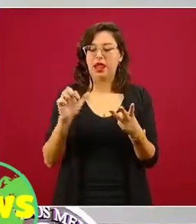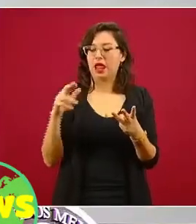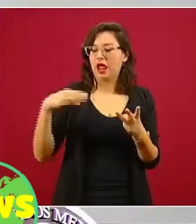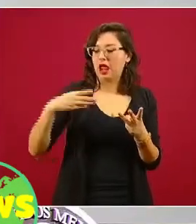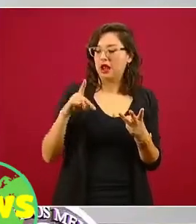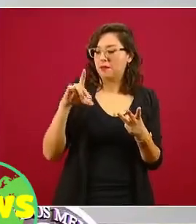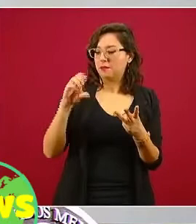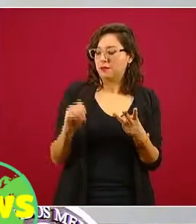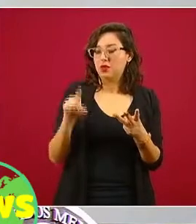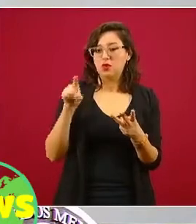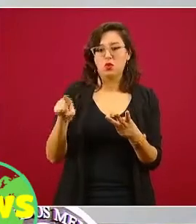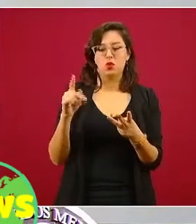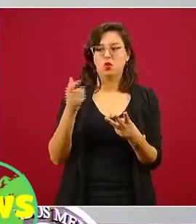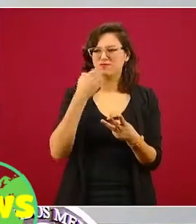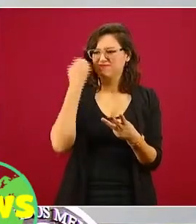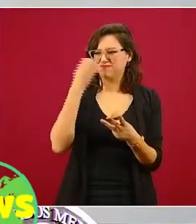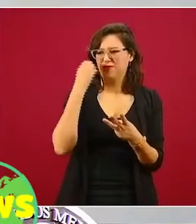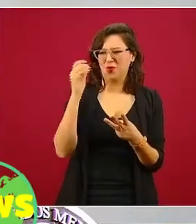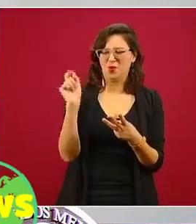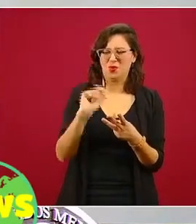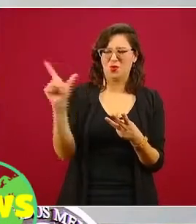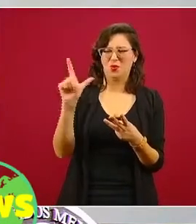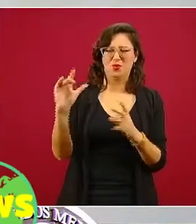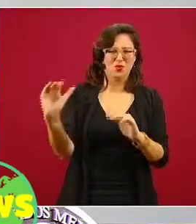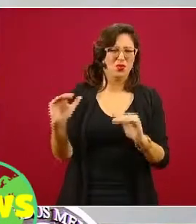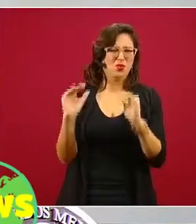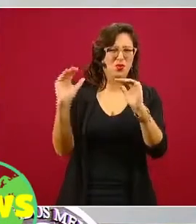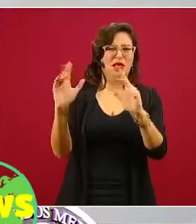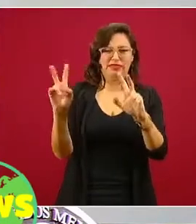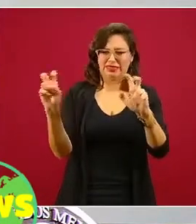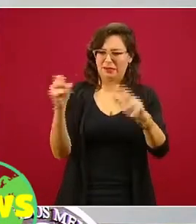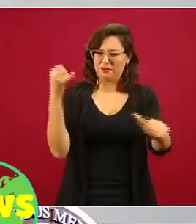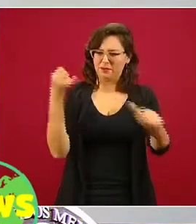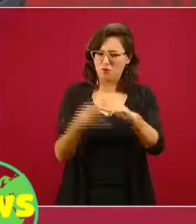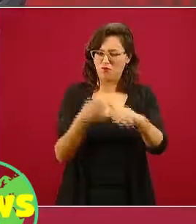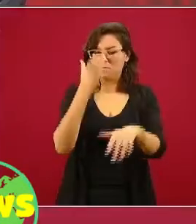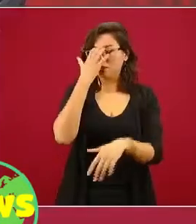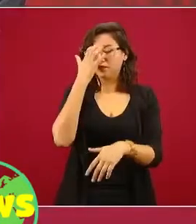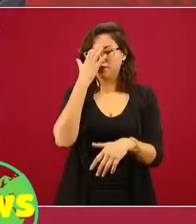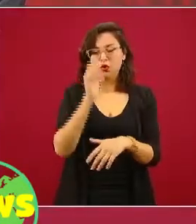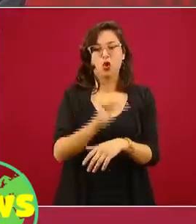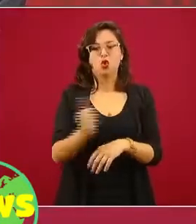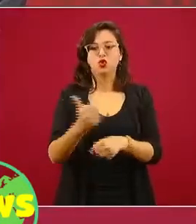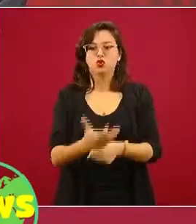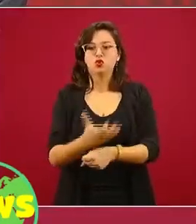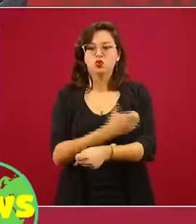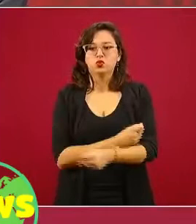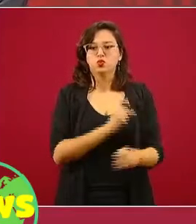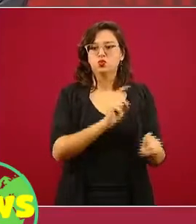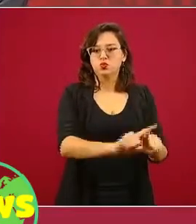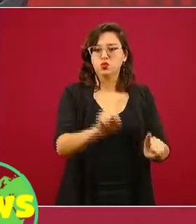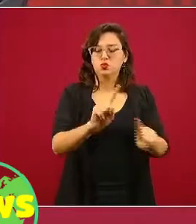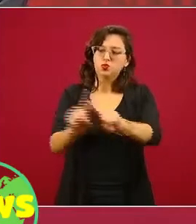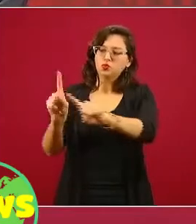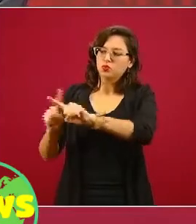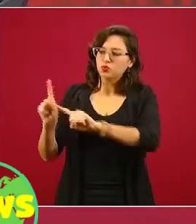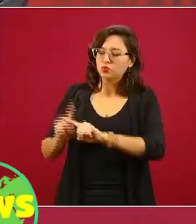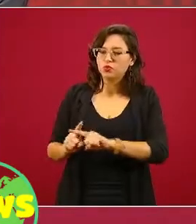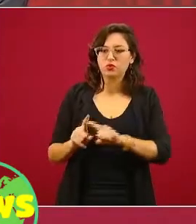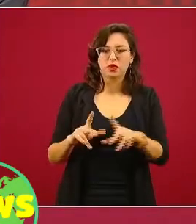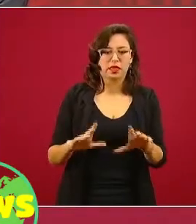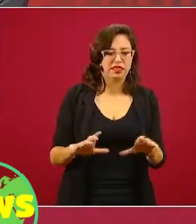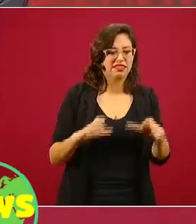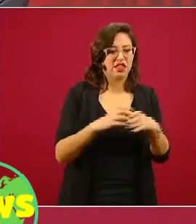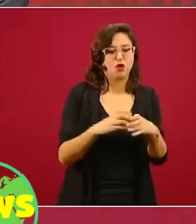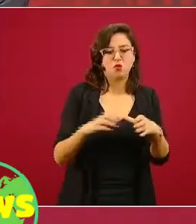académico connotadísimo experto precisamente en estos temas, y otros colegas también de comunidades rurales